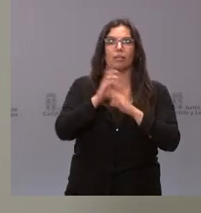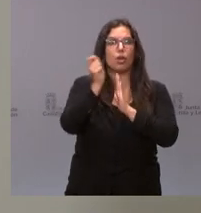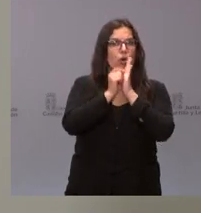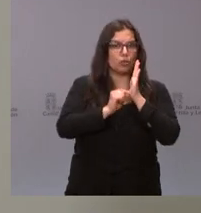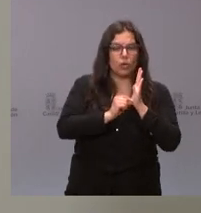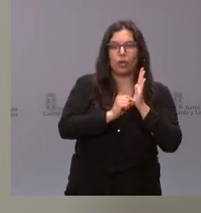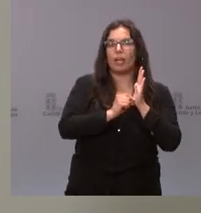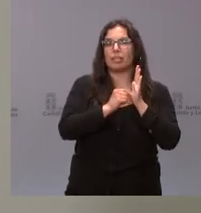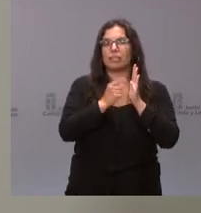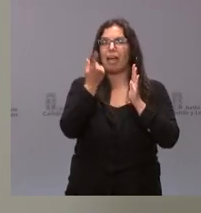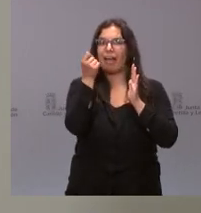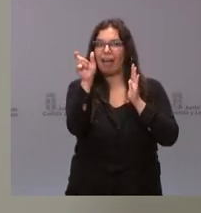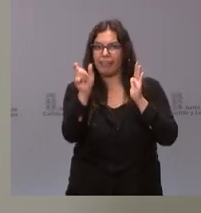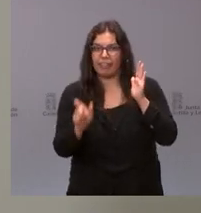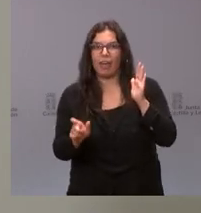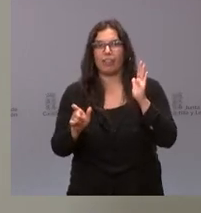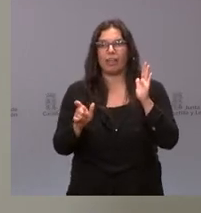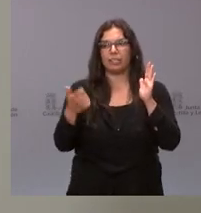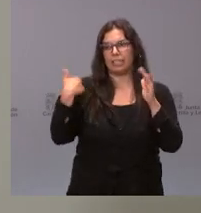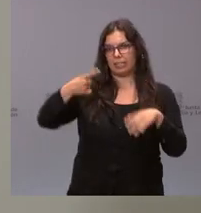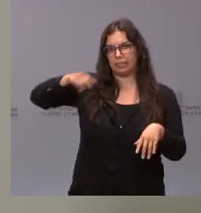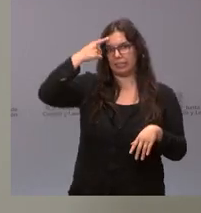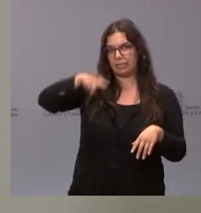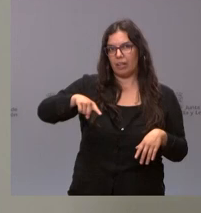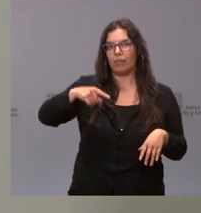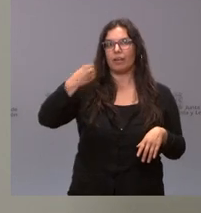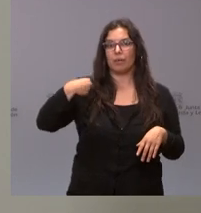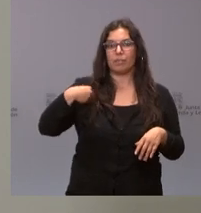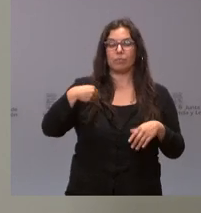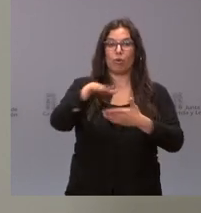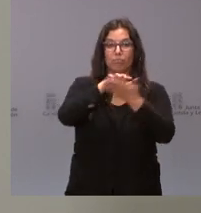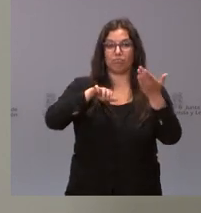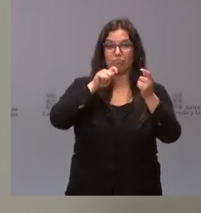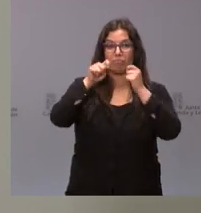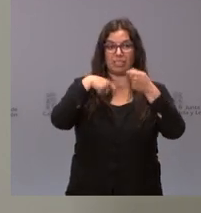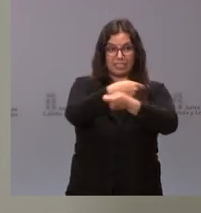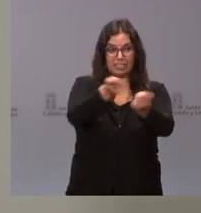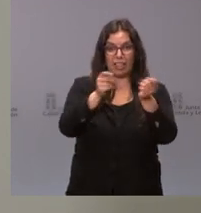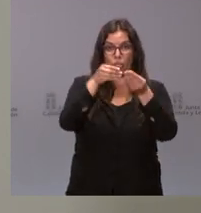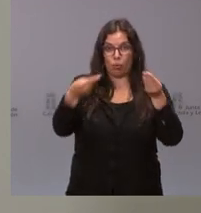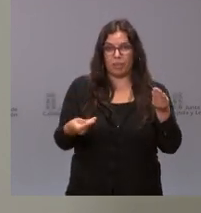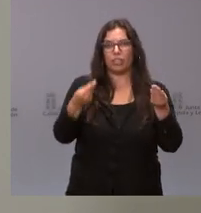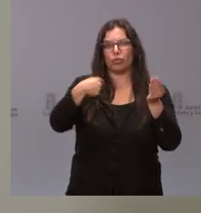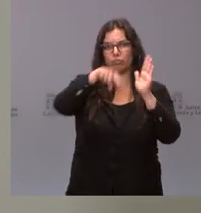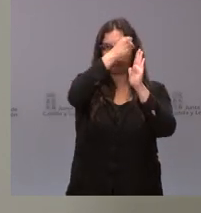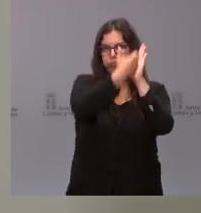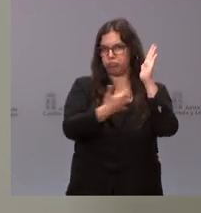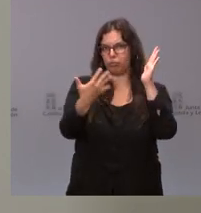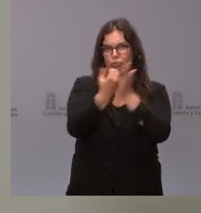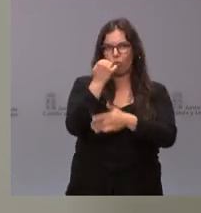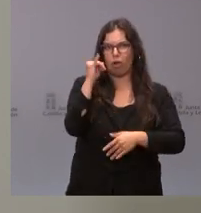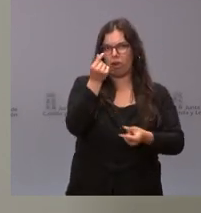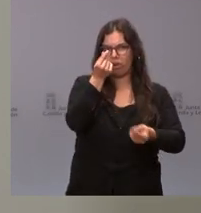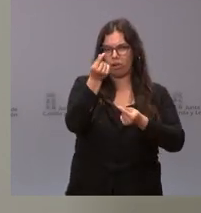y cantidades que ustedes ya saben y que figura en la nota de prensa que les ha sido remitido. Esta